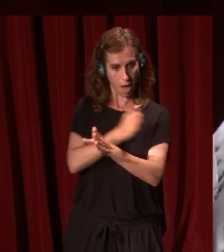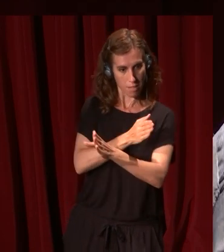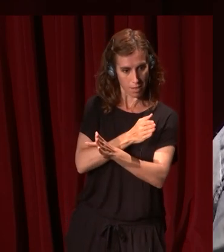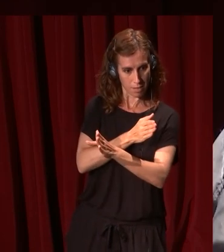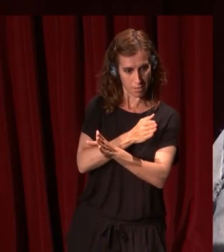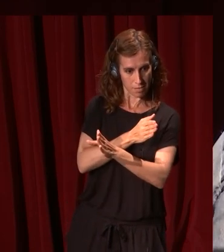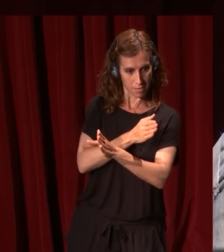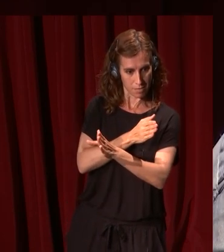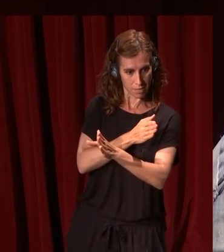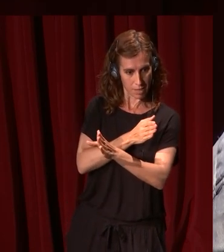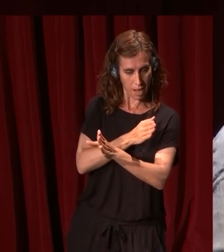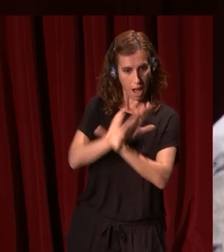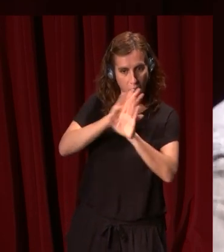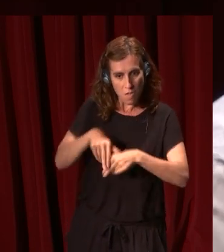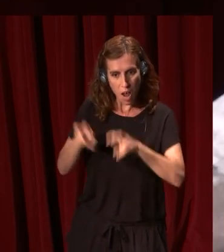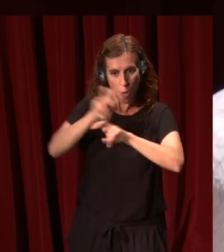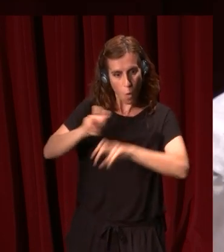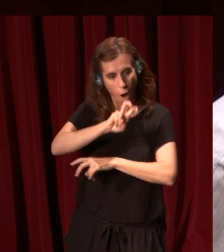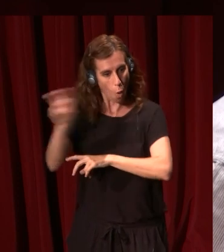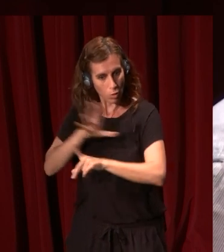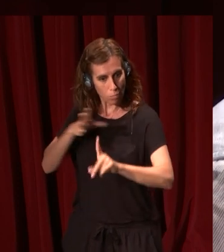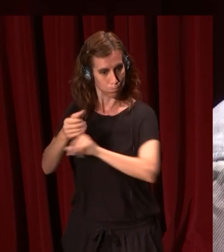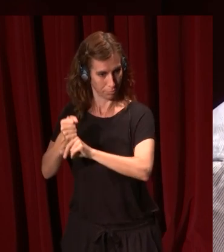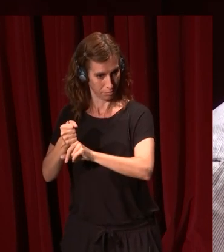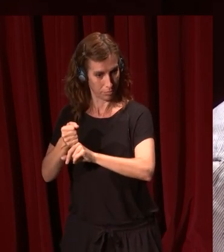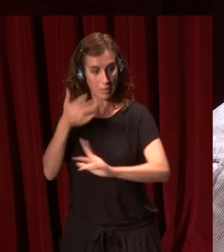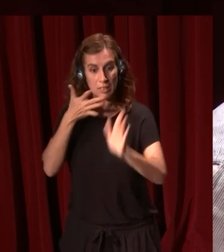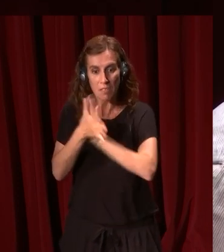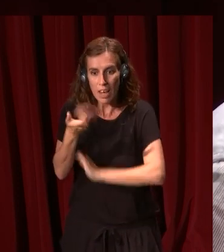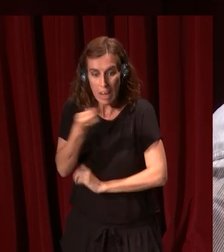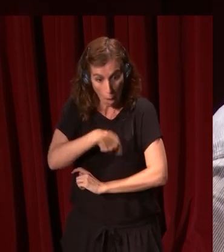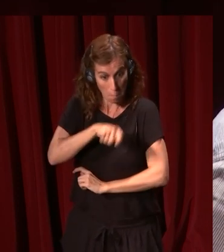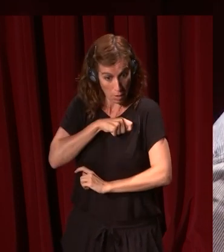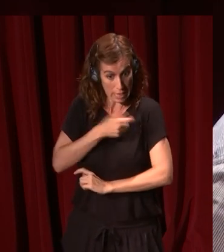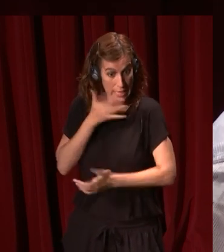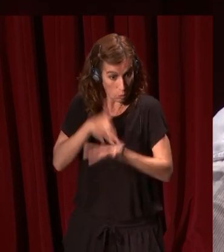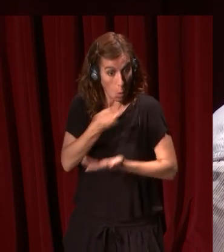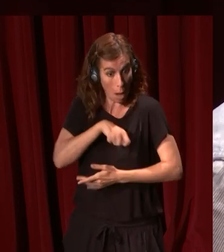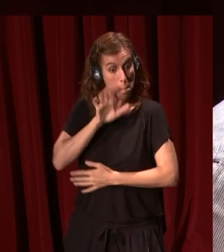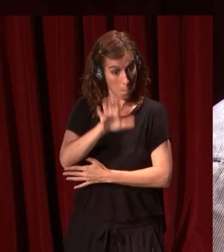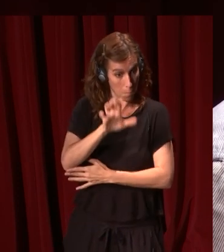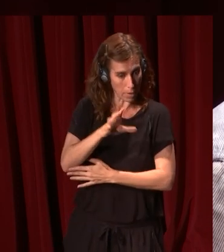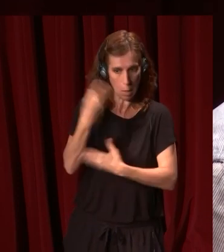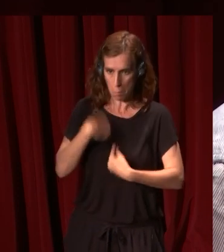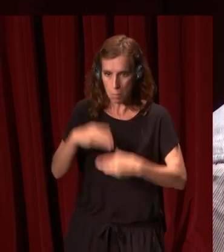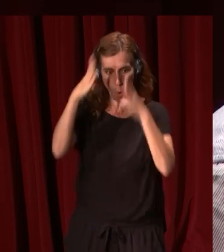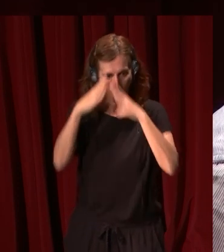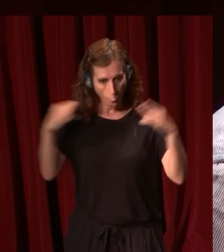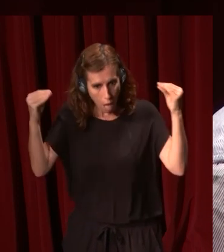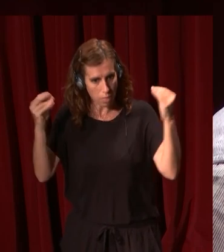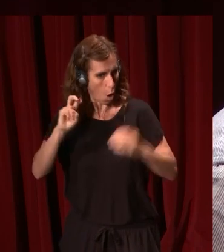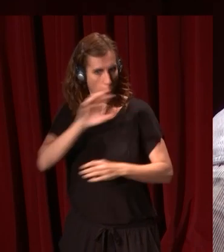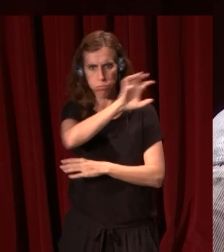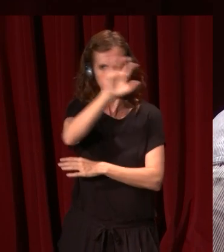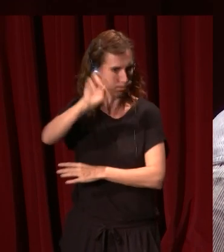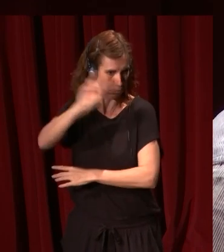buscando una cosa cuando se ve en cuadros. Y esa cosa es españolidad en el caso español, lo mismo en el caso holandés, lo mismo en cualquier